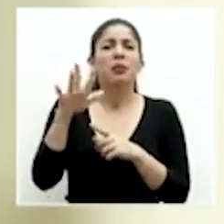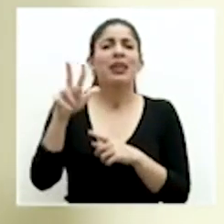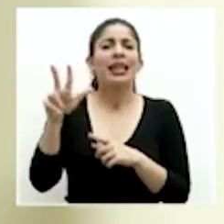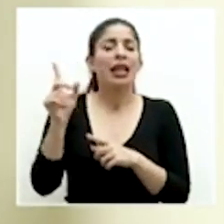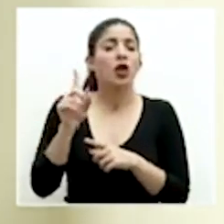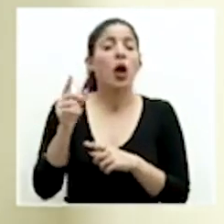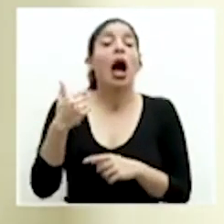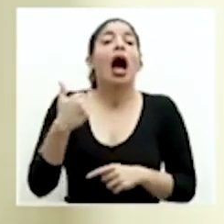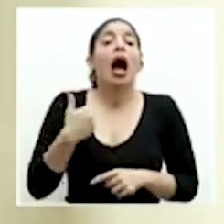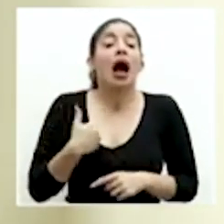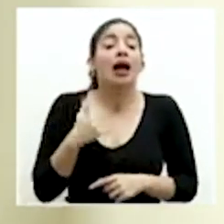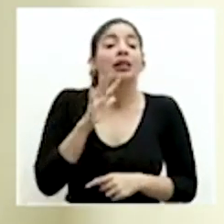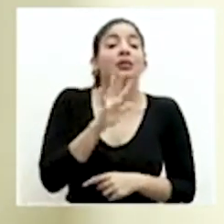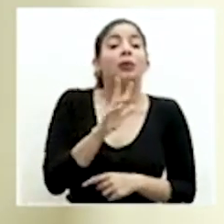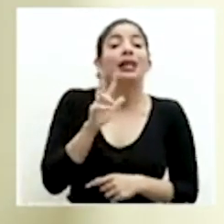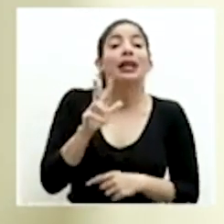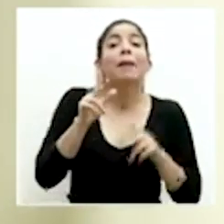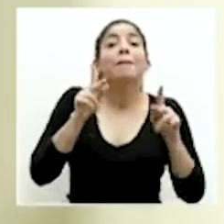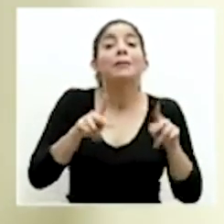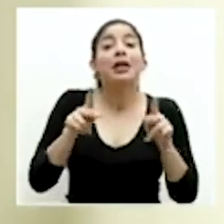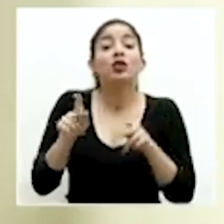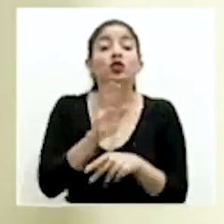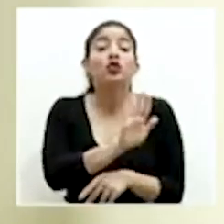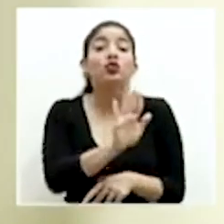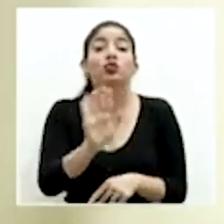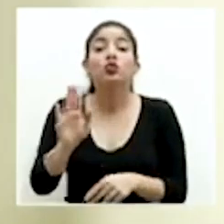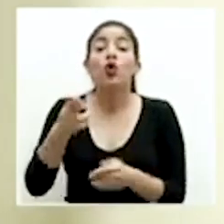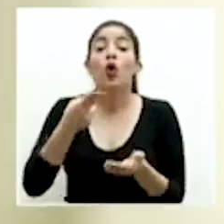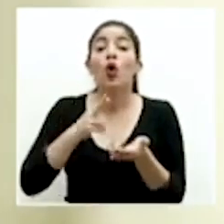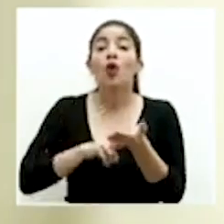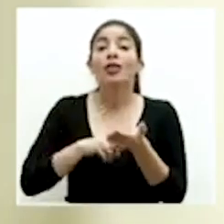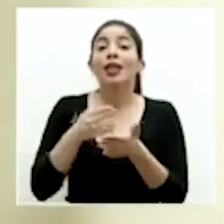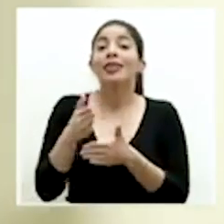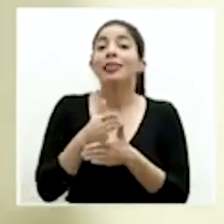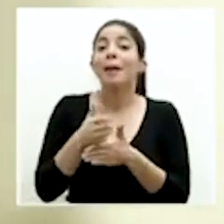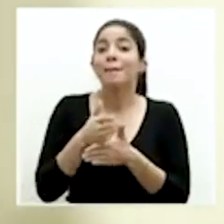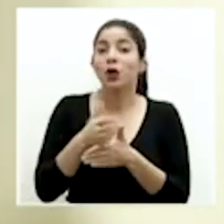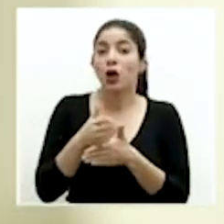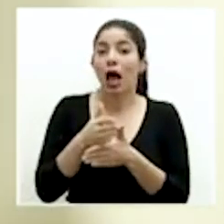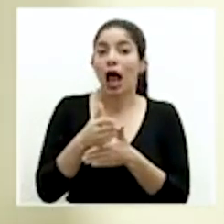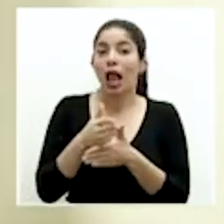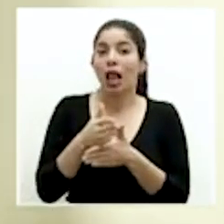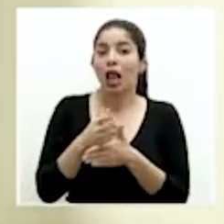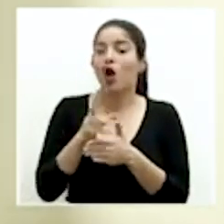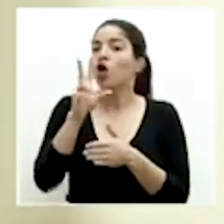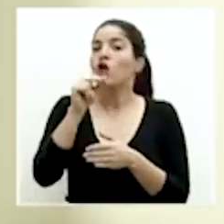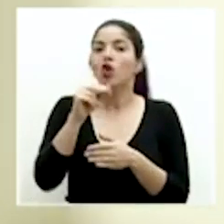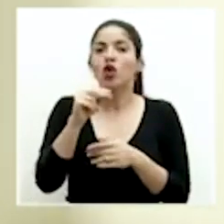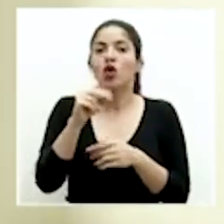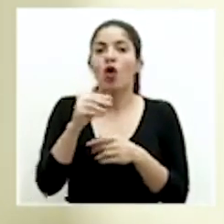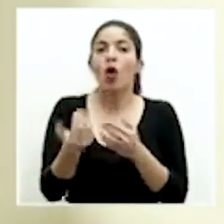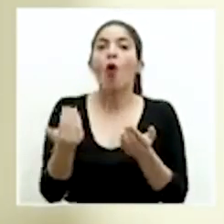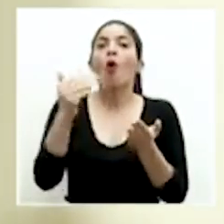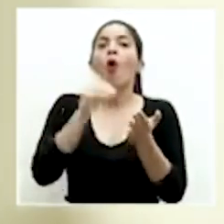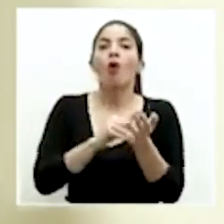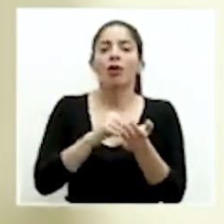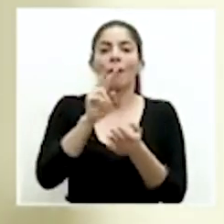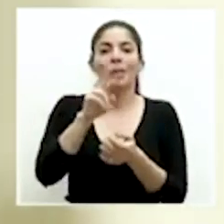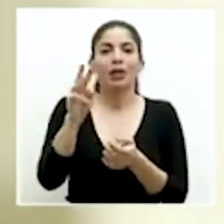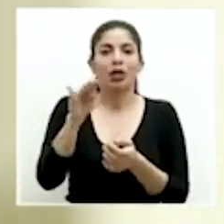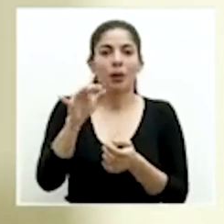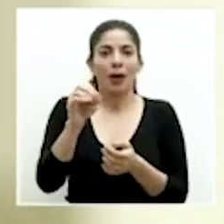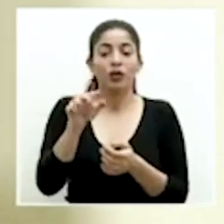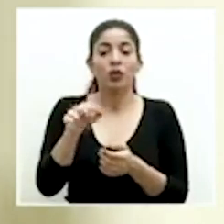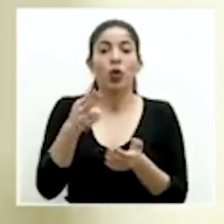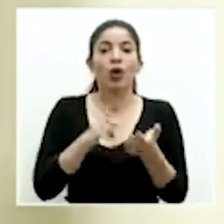sino que hay 53 personas cuyos contratos temporales no van a ser renovados a partir del 22 de mayo.